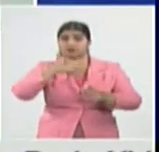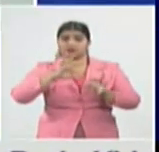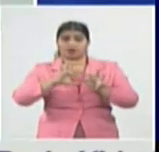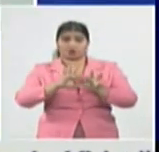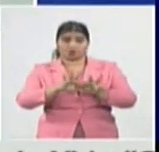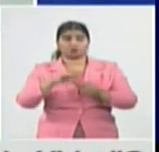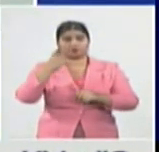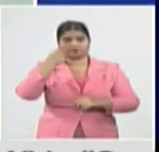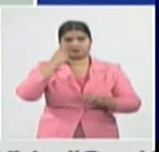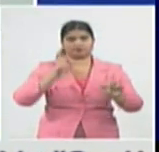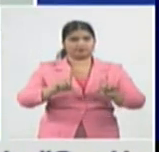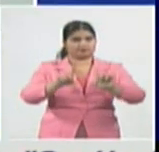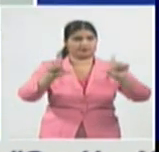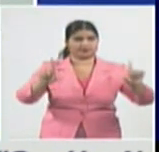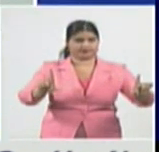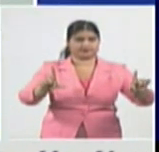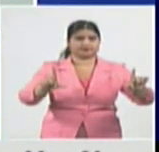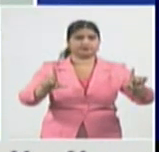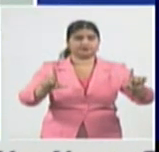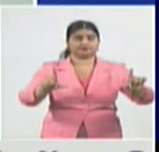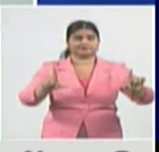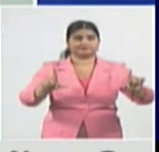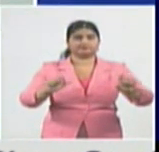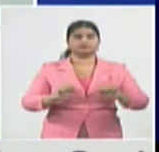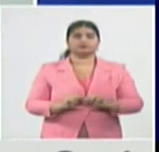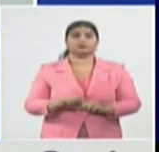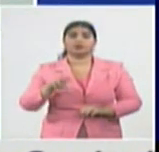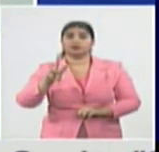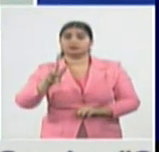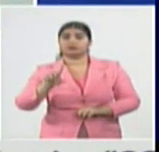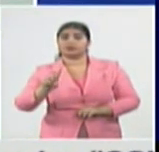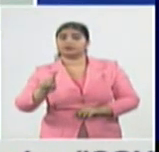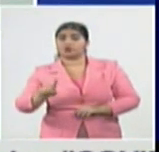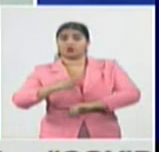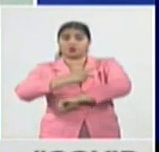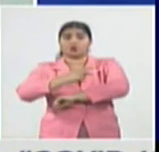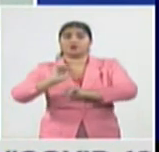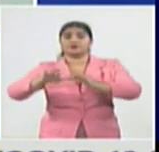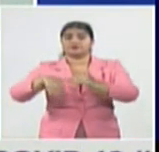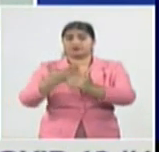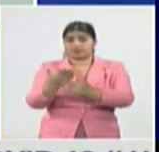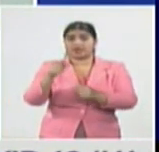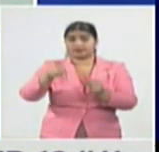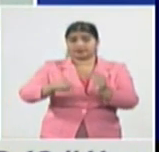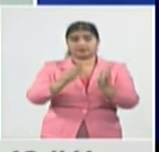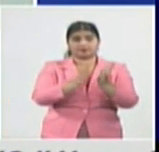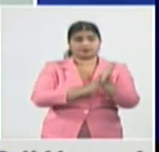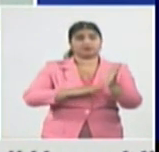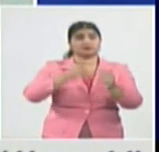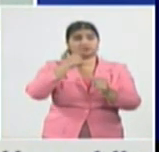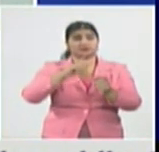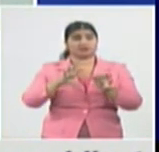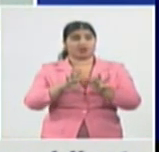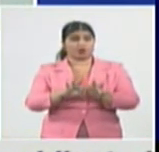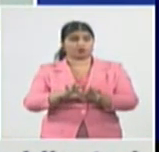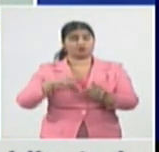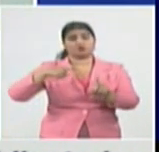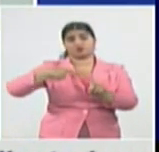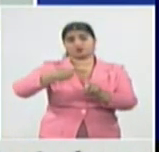gráfico que los resume. En los 31 días del mes de agosto se confirmaron en Cuba